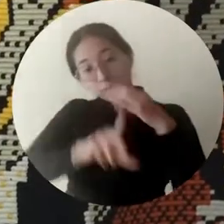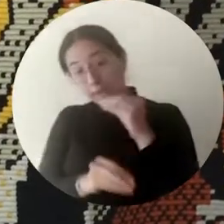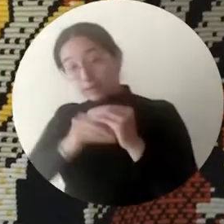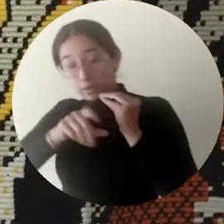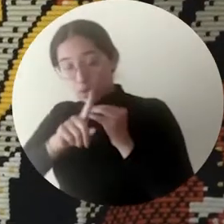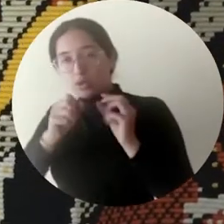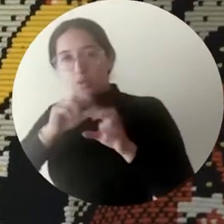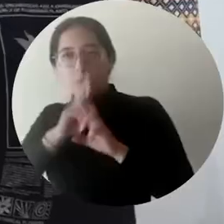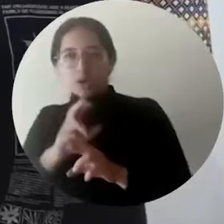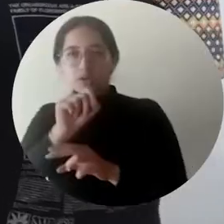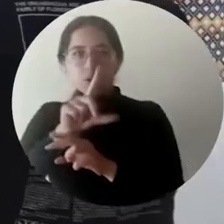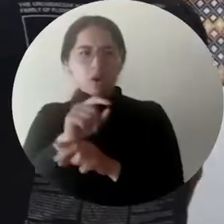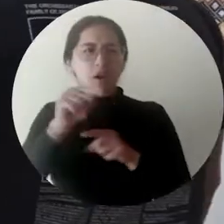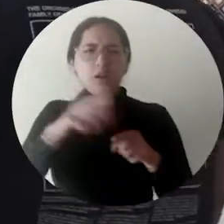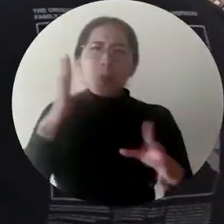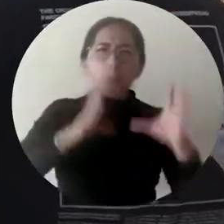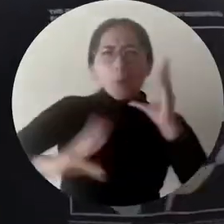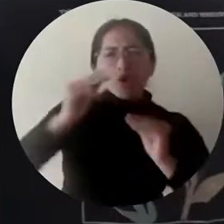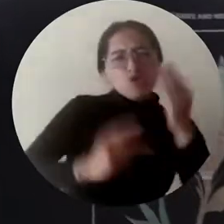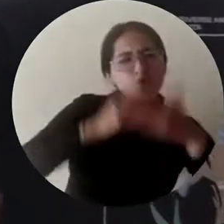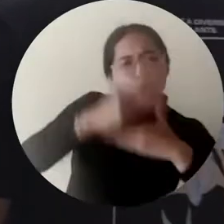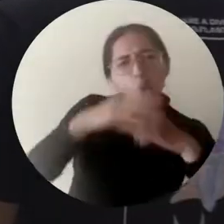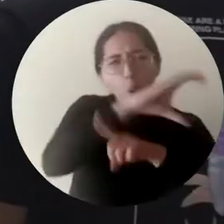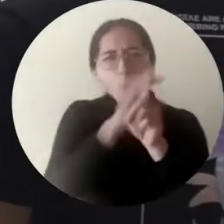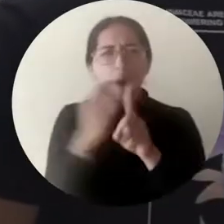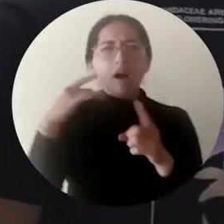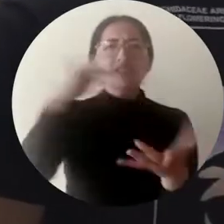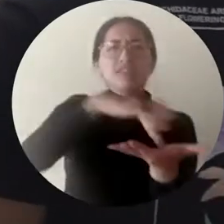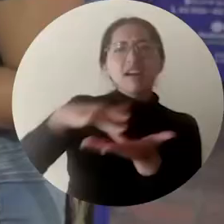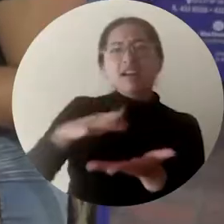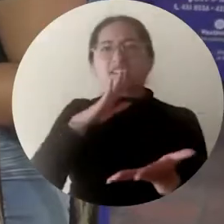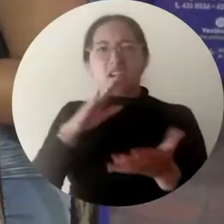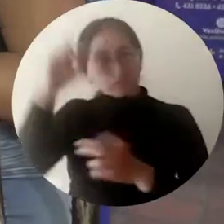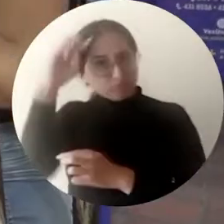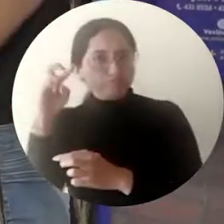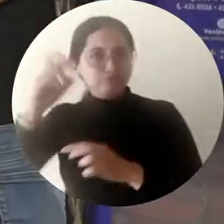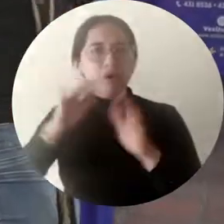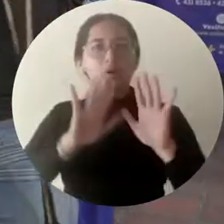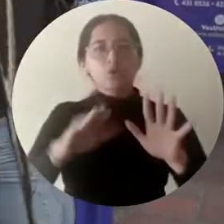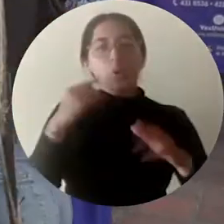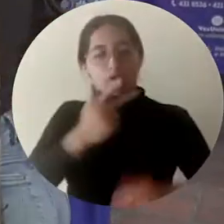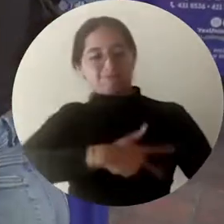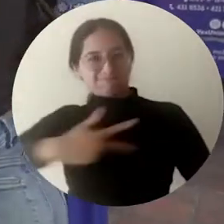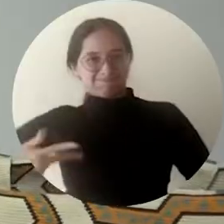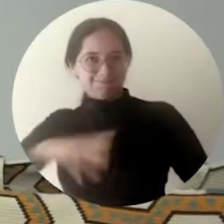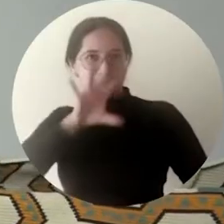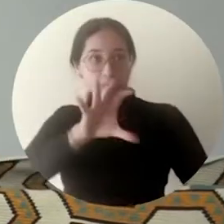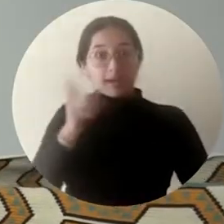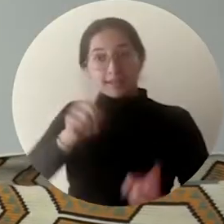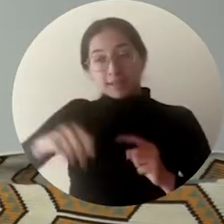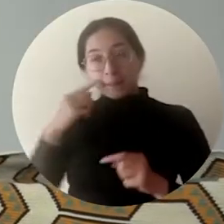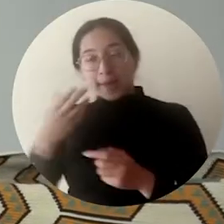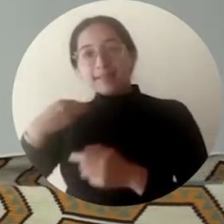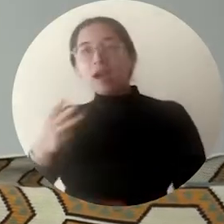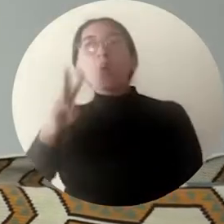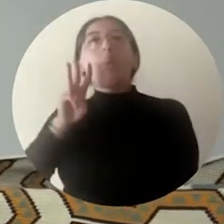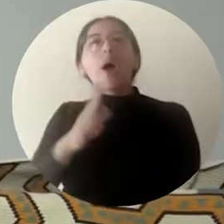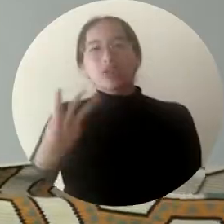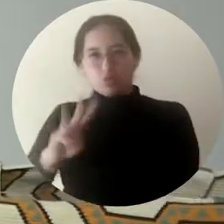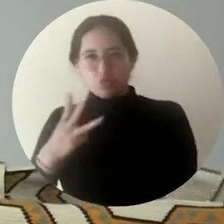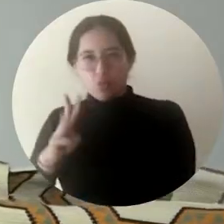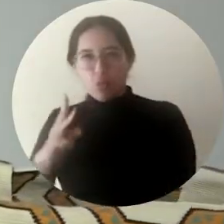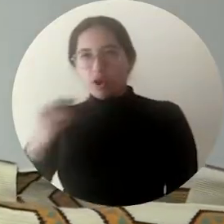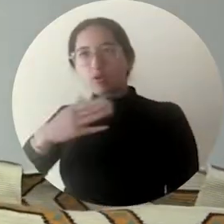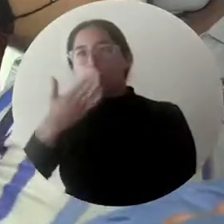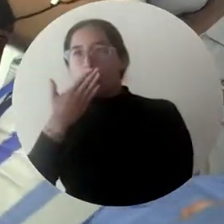a 11, un proyecto intercultural y experimental donde participan 11 diseñadores daneses y 11 artesanas de la cultura indígena Wayú,